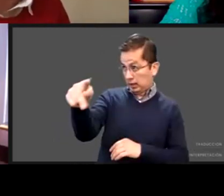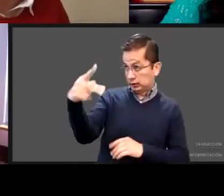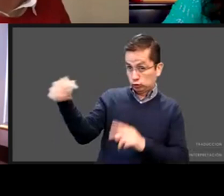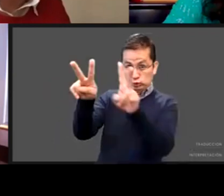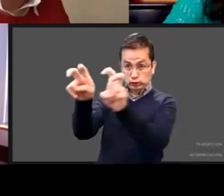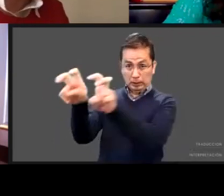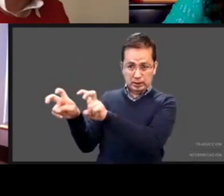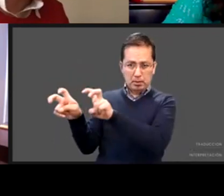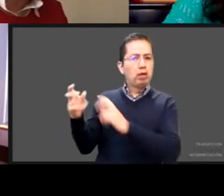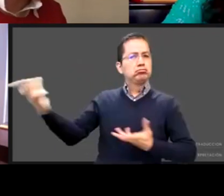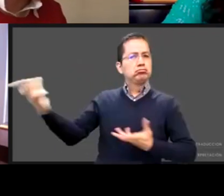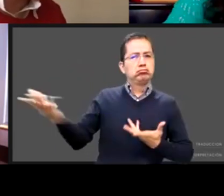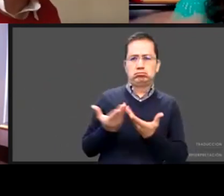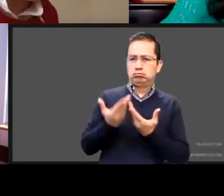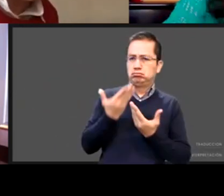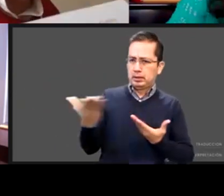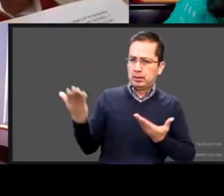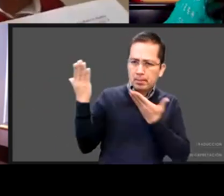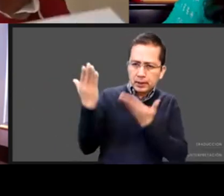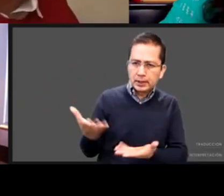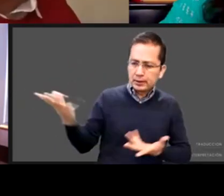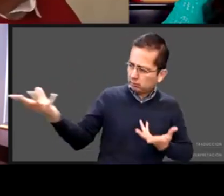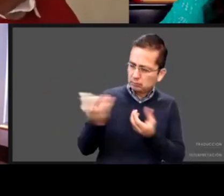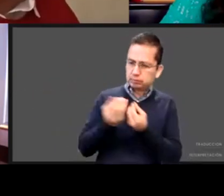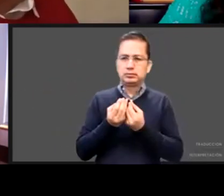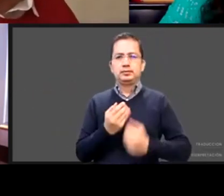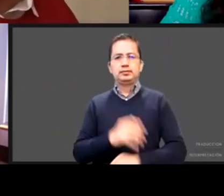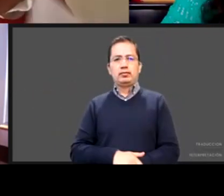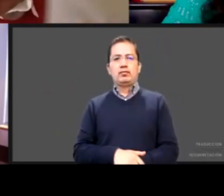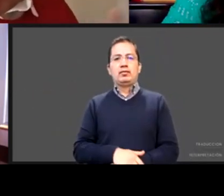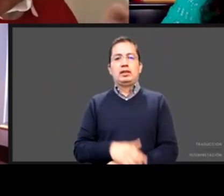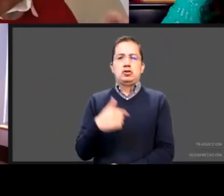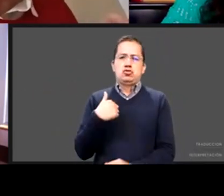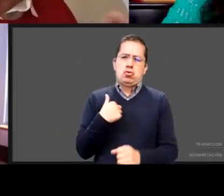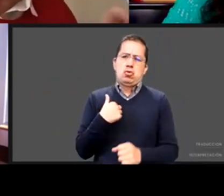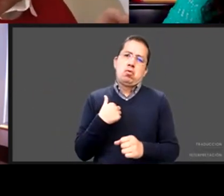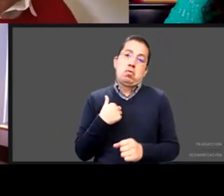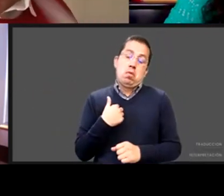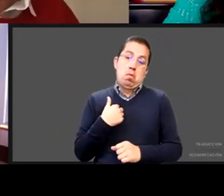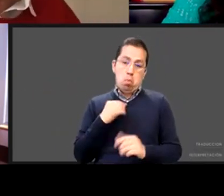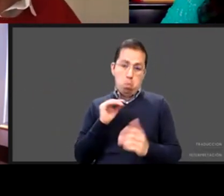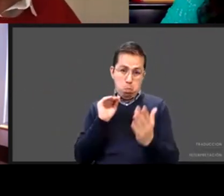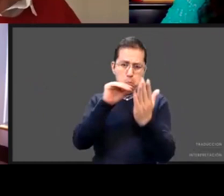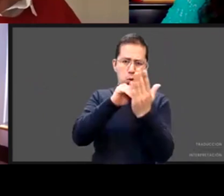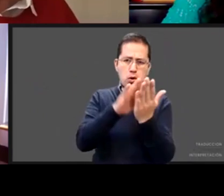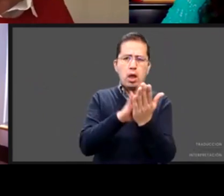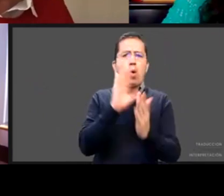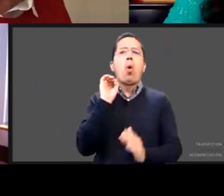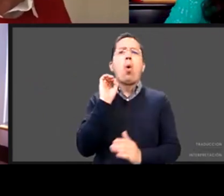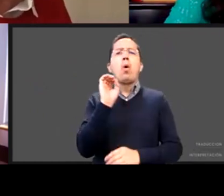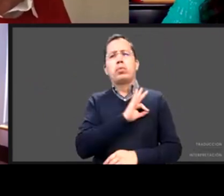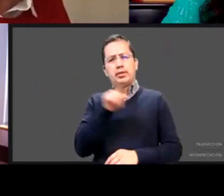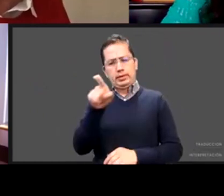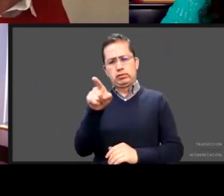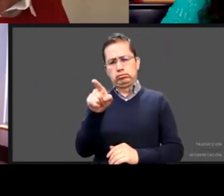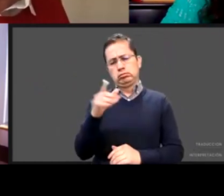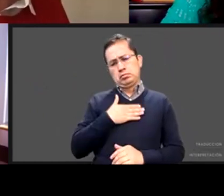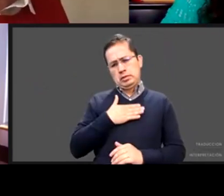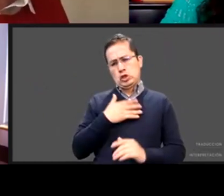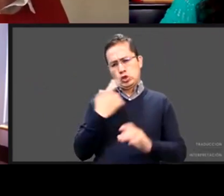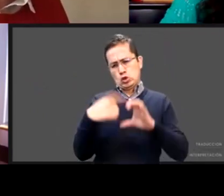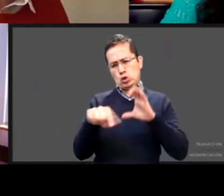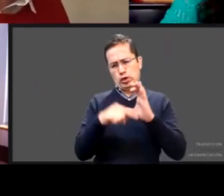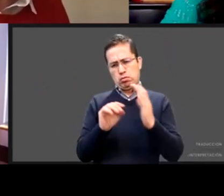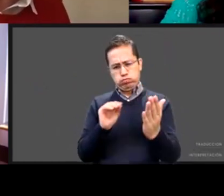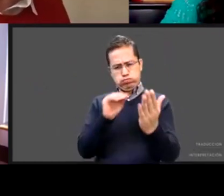les voy a poner bueno no sé quién controla que puedan poner el correo electrónico que les voy a pasar para